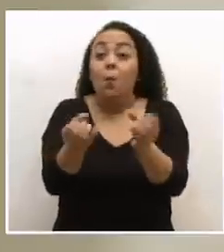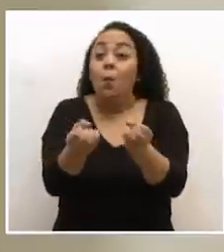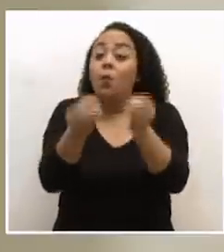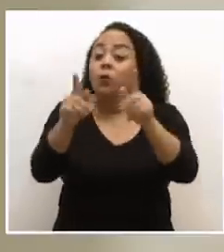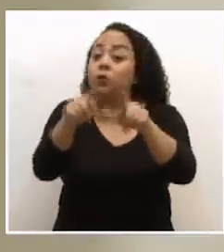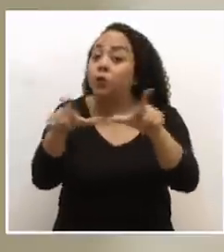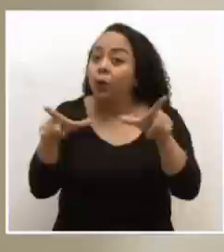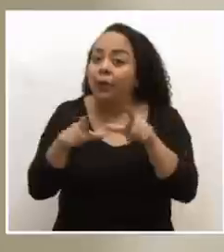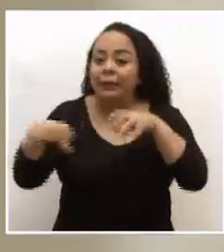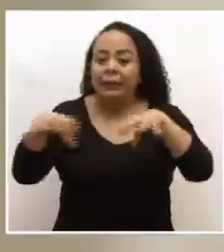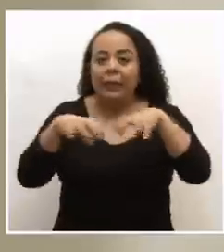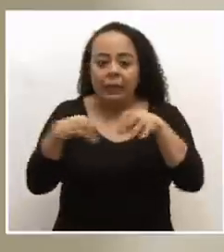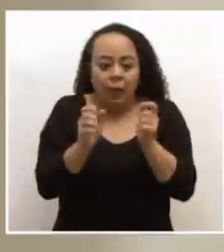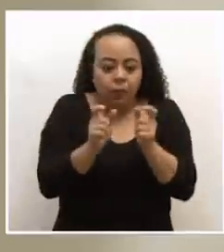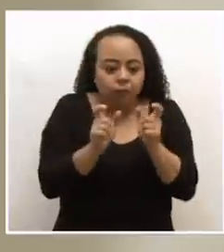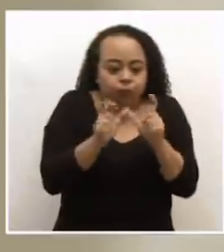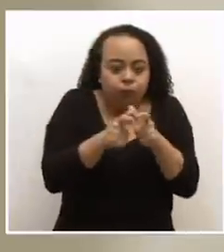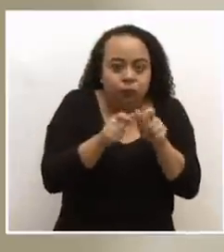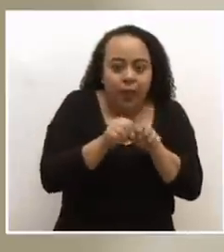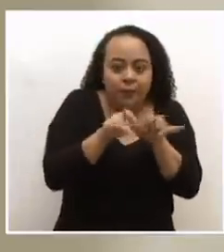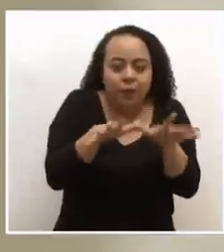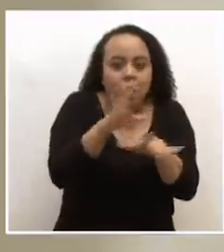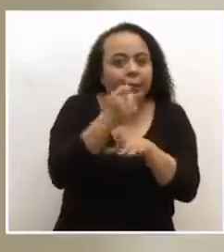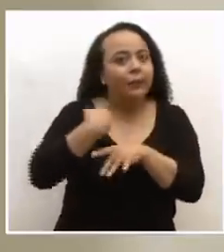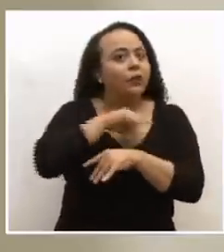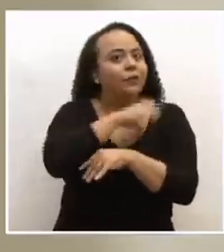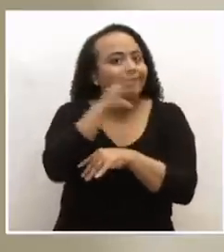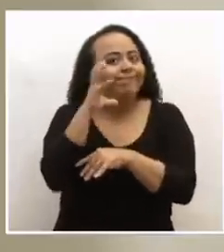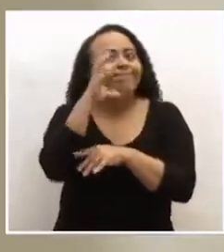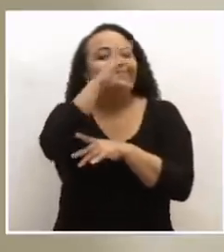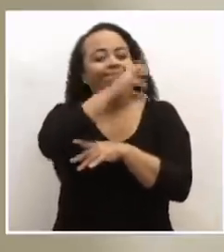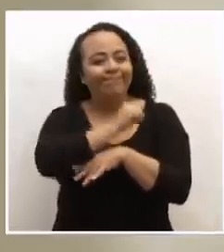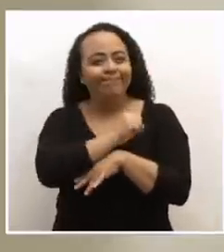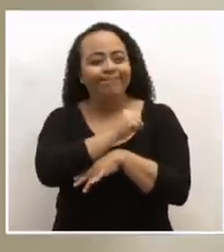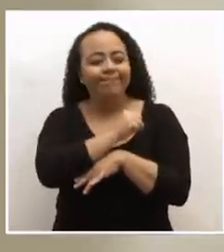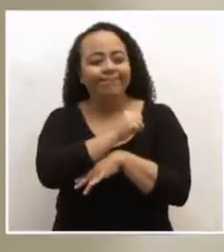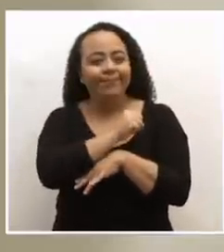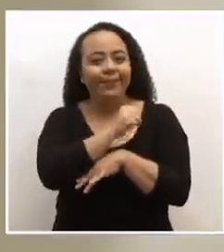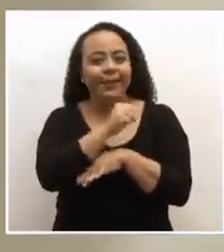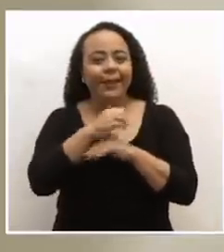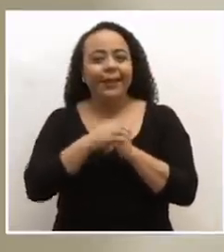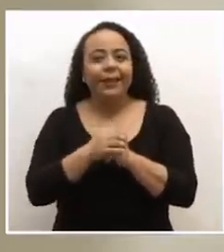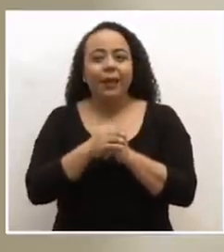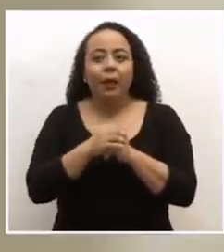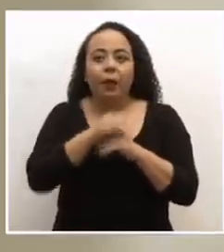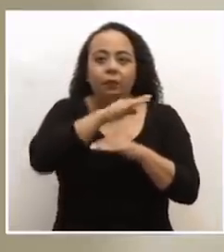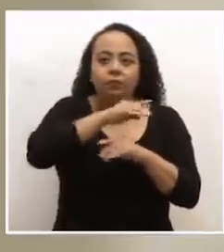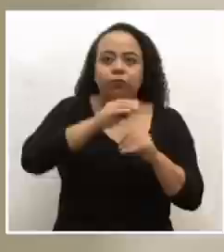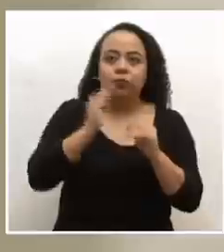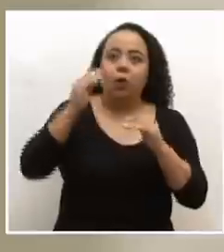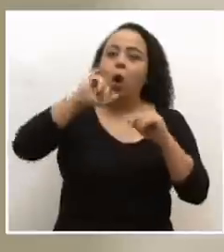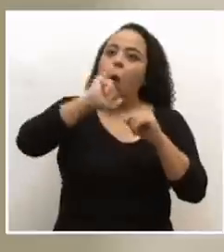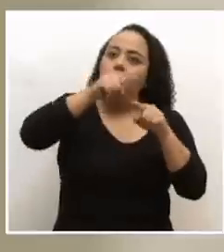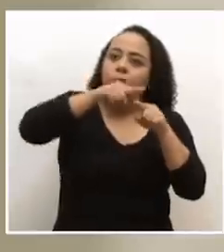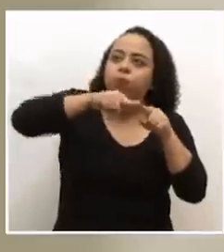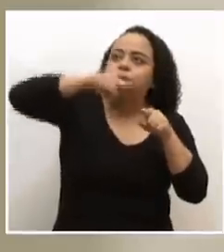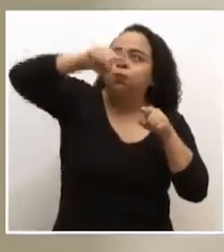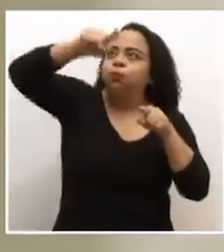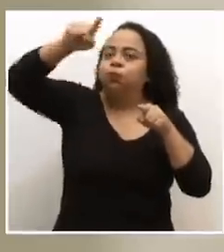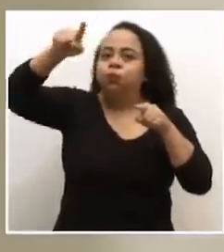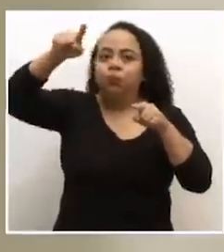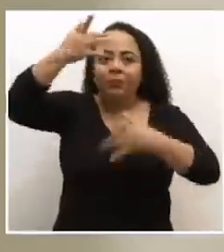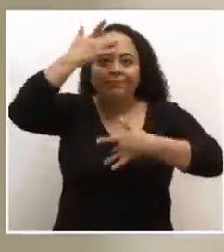partes. Se activa un foco de transmisión y cuando nos damos cuenta, estamos en una curva pandémica